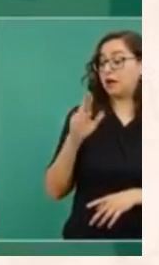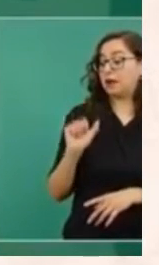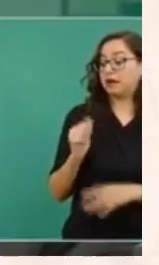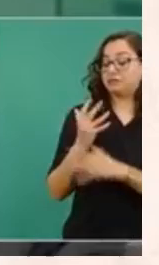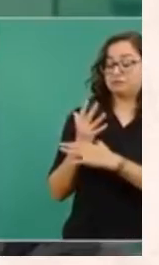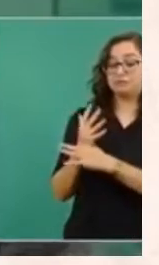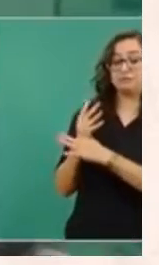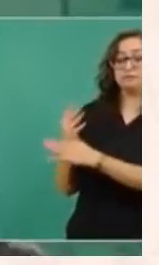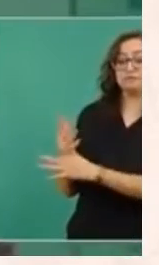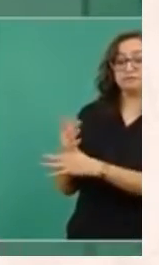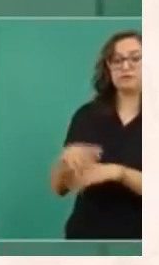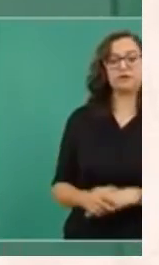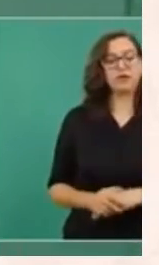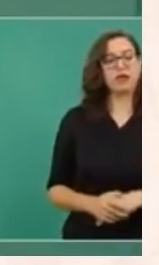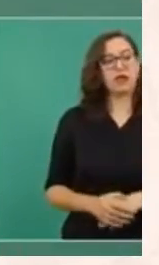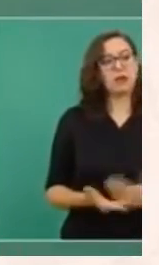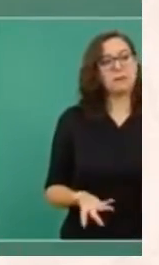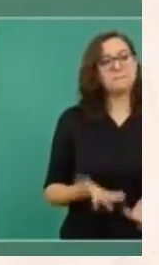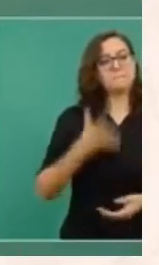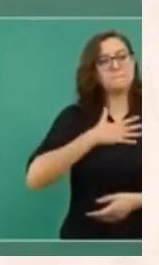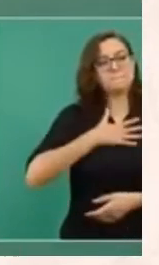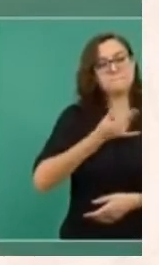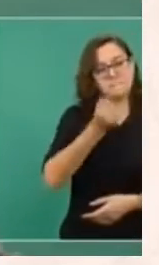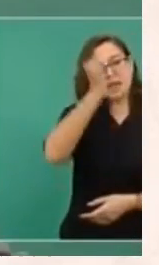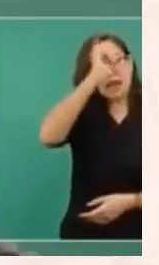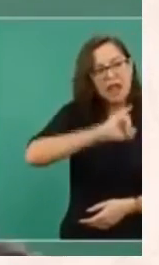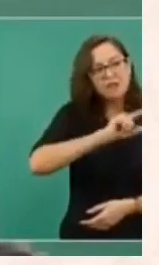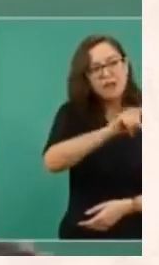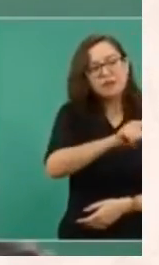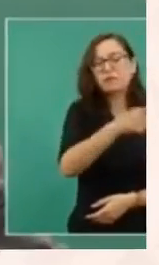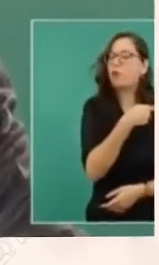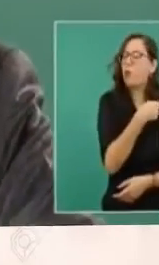pobrecito mi patrón, piensa que el pobre soy yo.